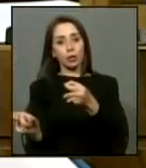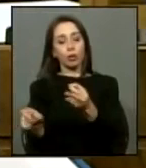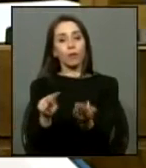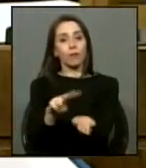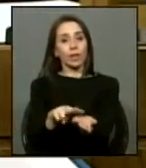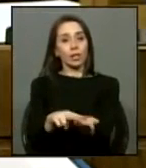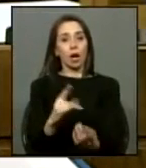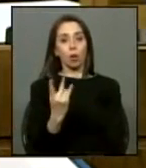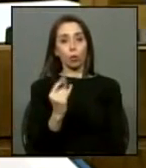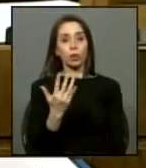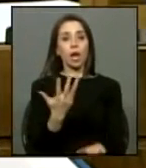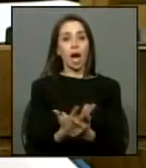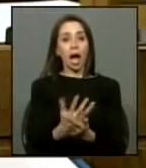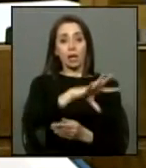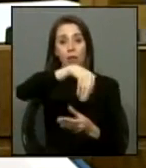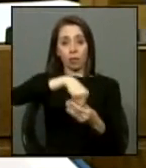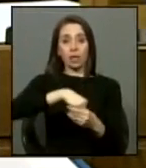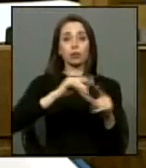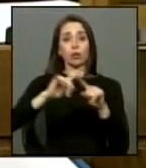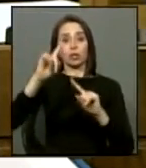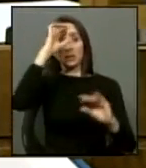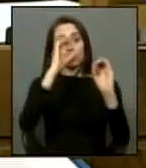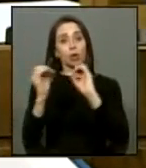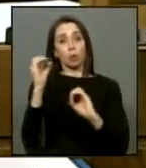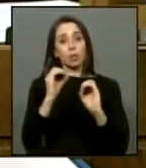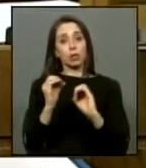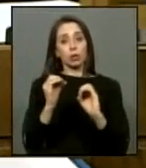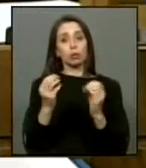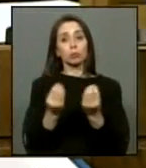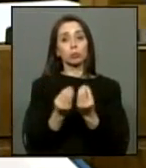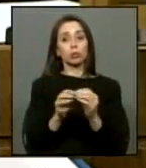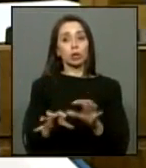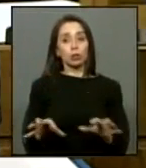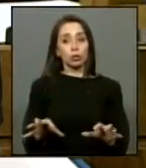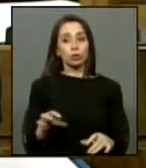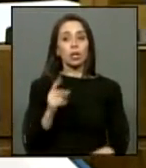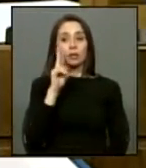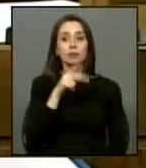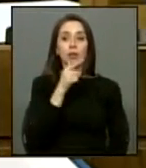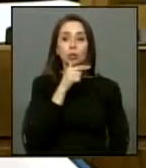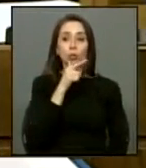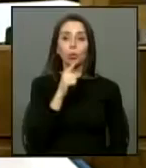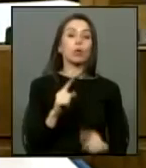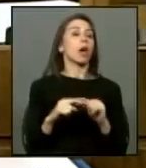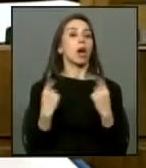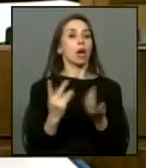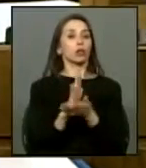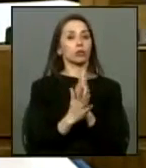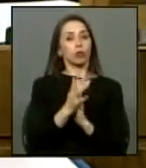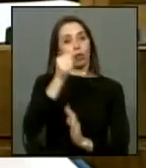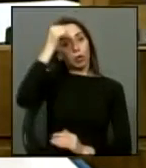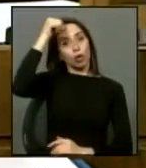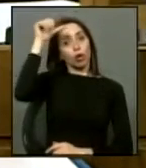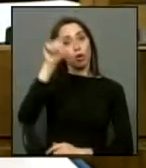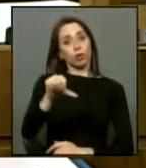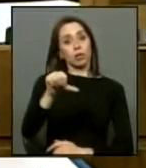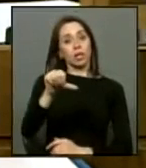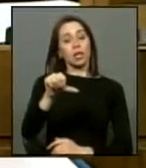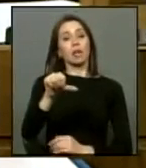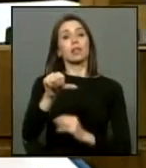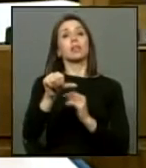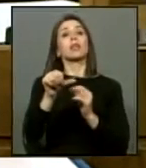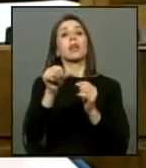verdad de que en la UDI hay diferencias de opinión en muchas cosas no me cae duda de que todos condenan la violación a los derechos humanos